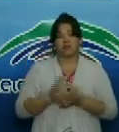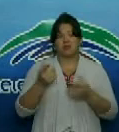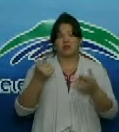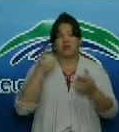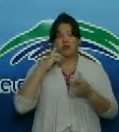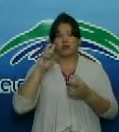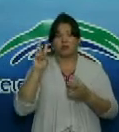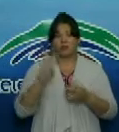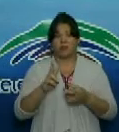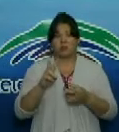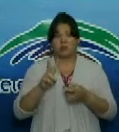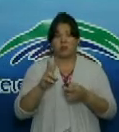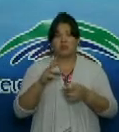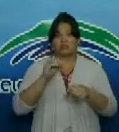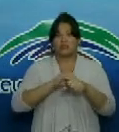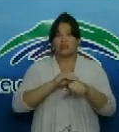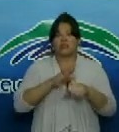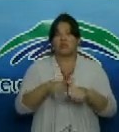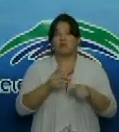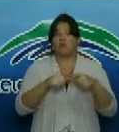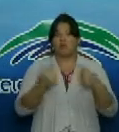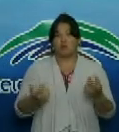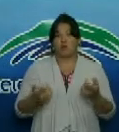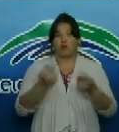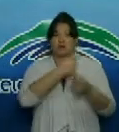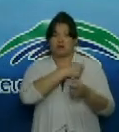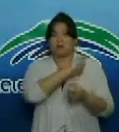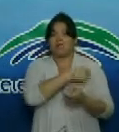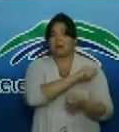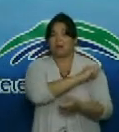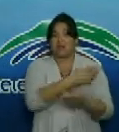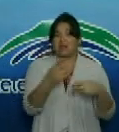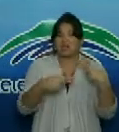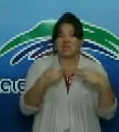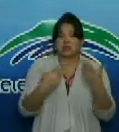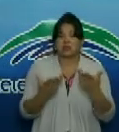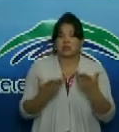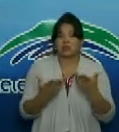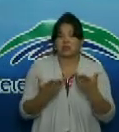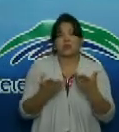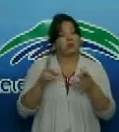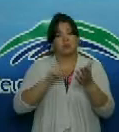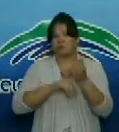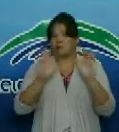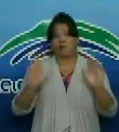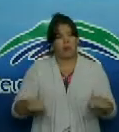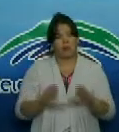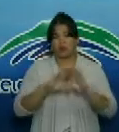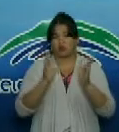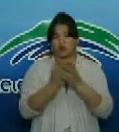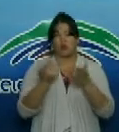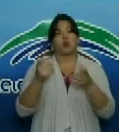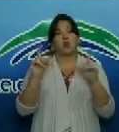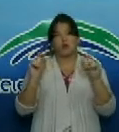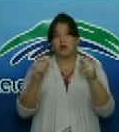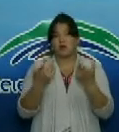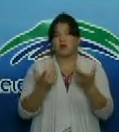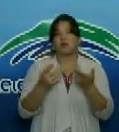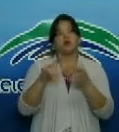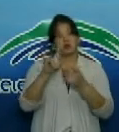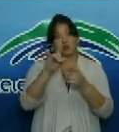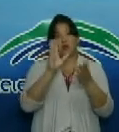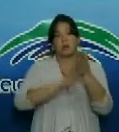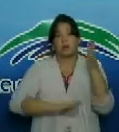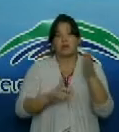del nuevo coronavirus España detuvo toda actividad deportiva a mediados de marzo luego de dos meses de confinamiento